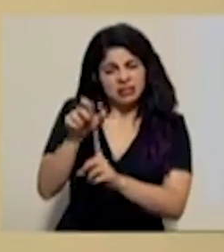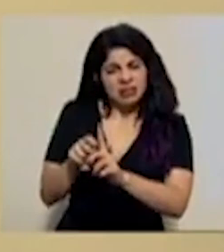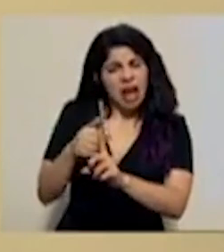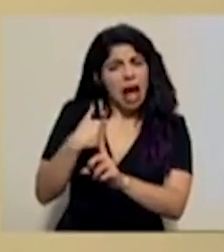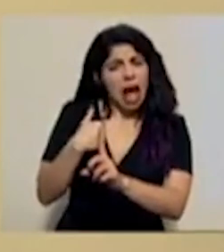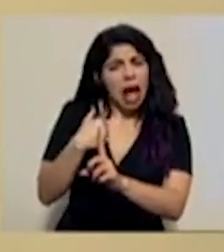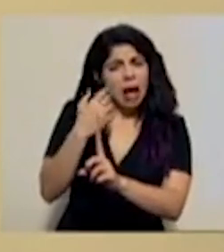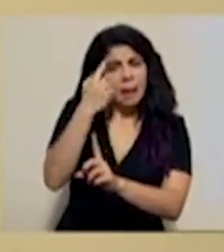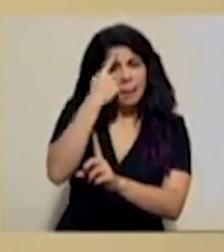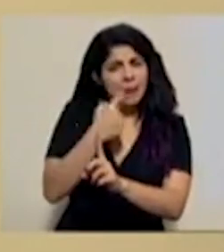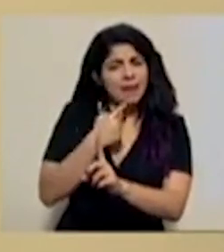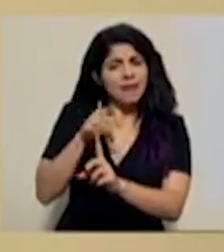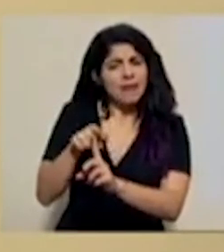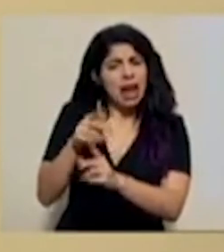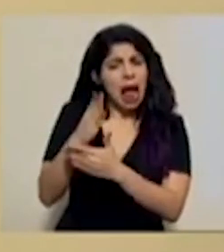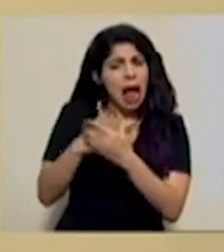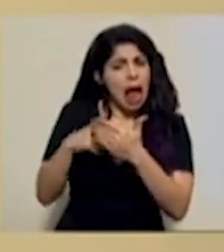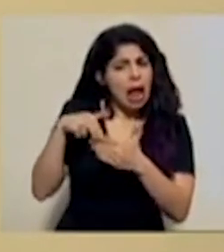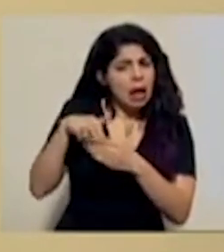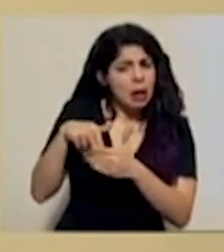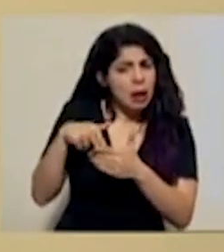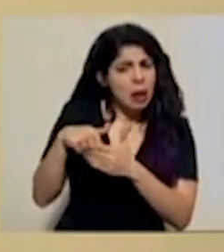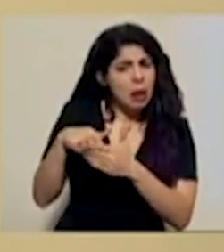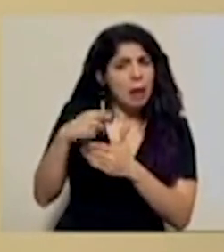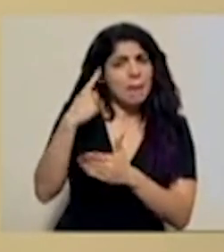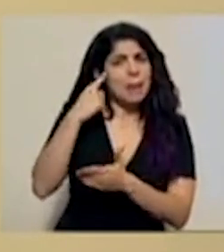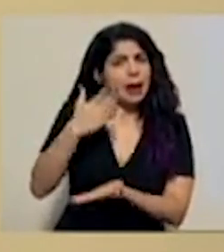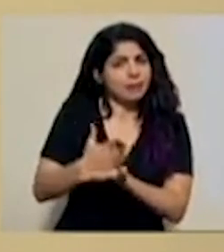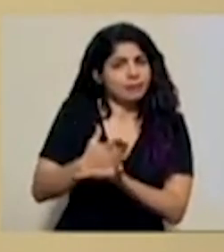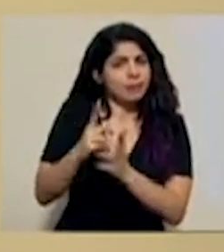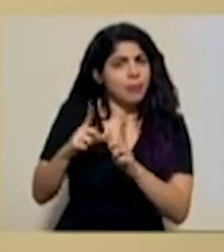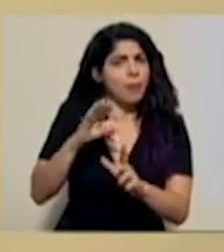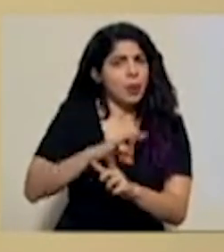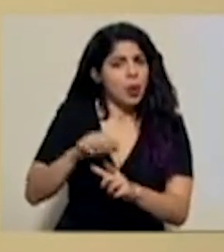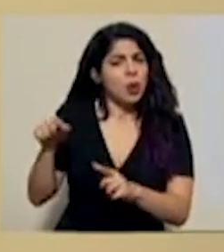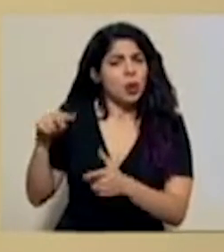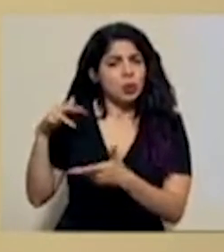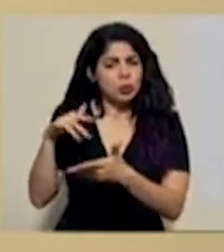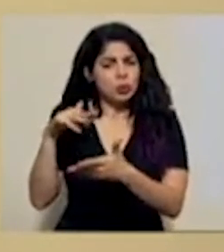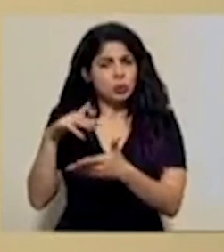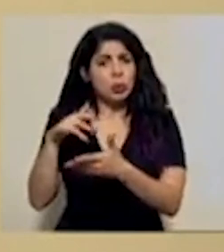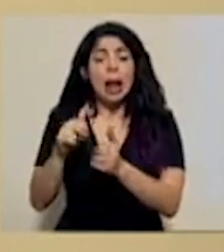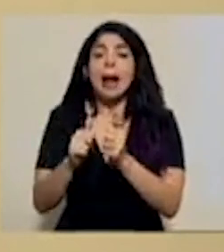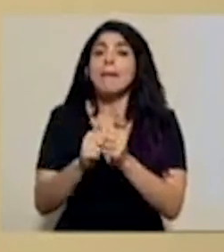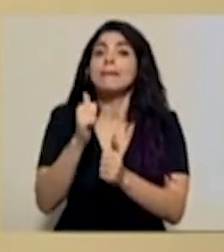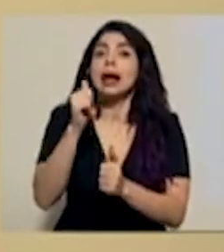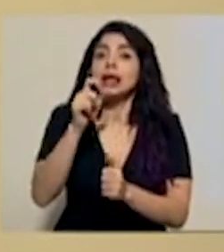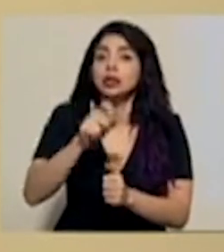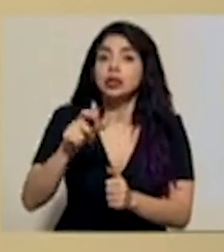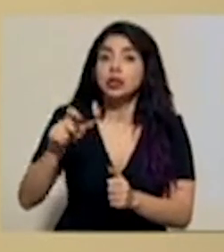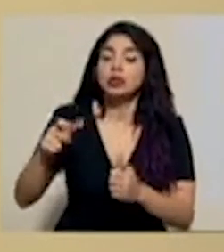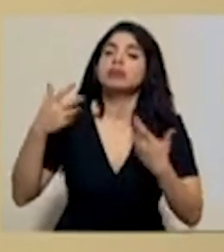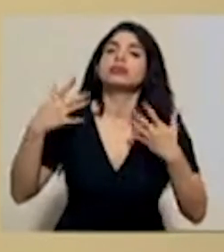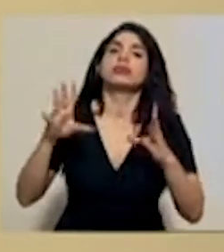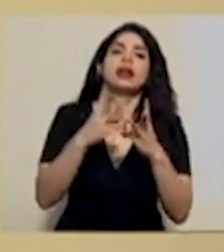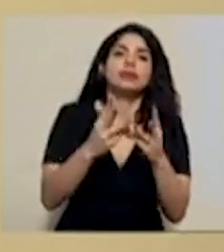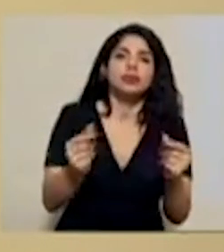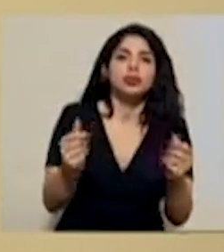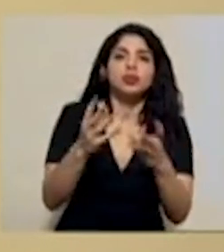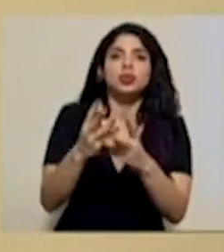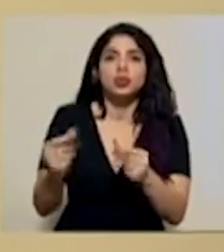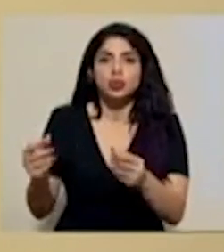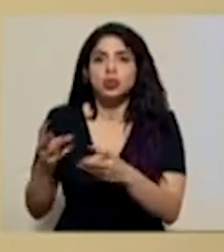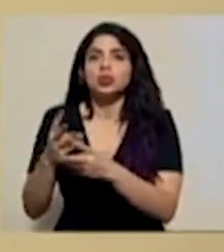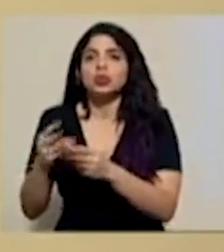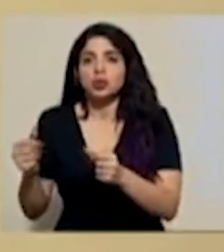permitiera a las personas seguir adelante con su otorgamiento de bono. La mayoría de estos casos ya ha sido resuelto y se